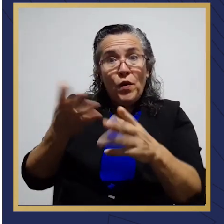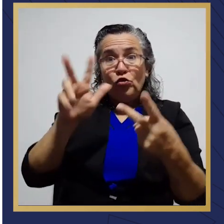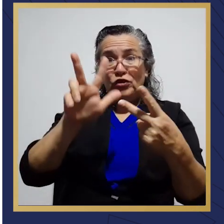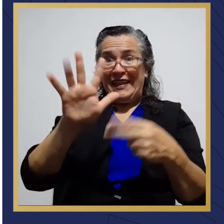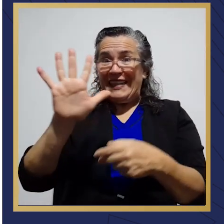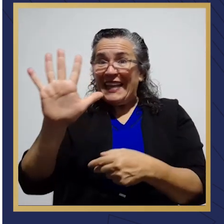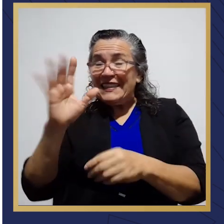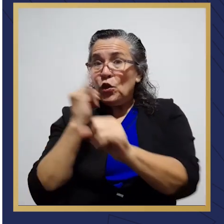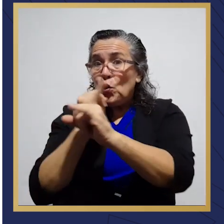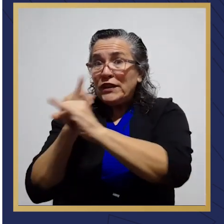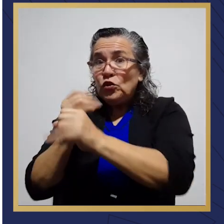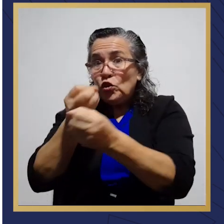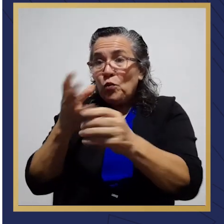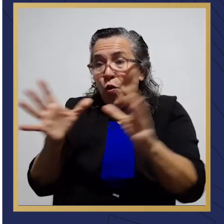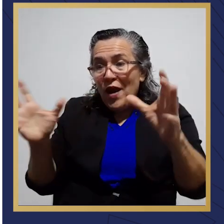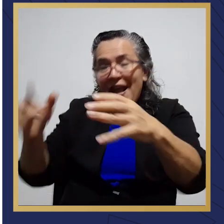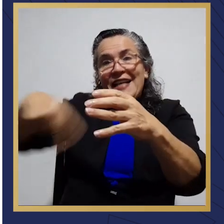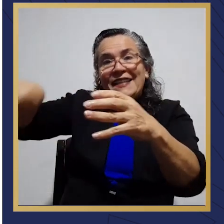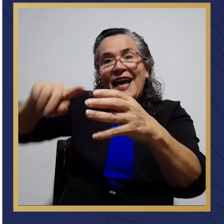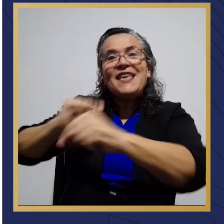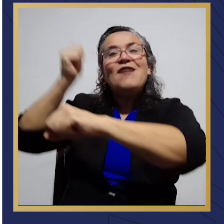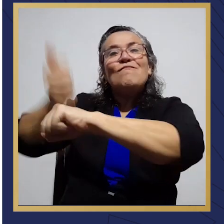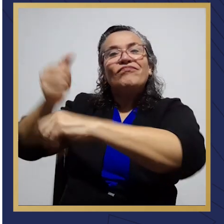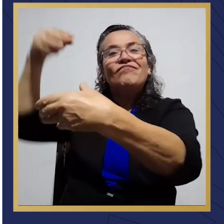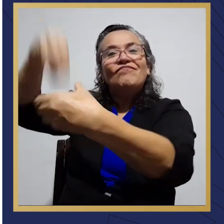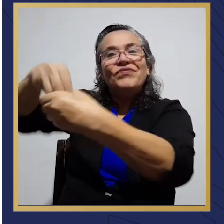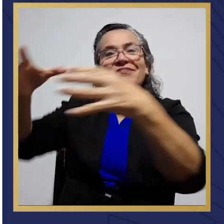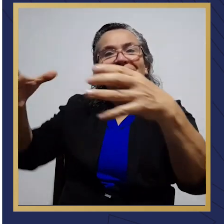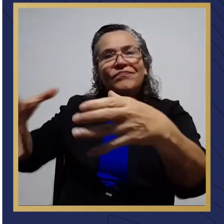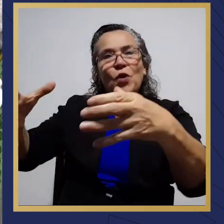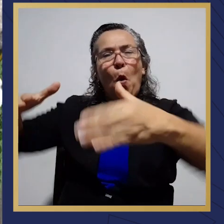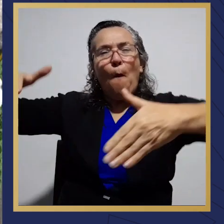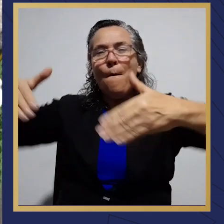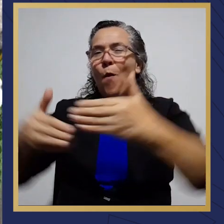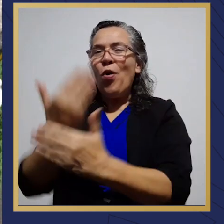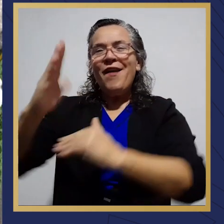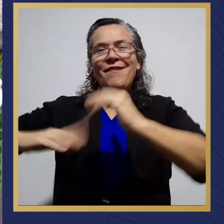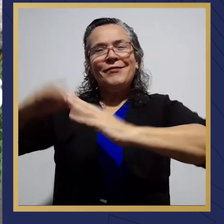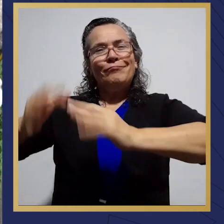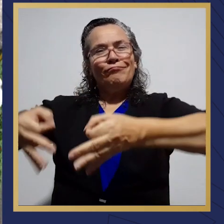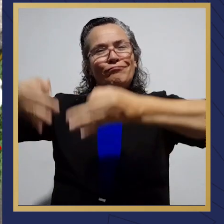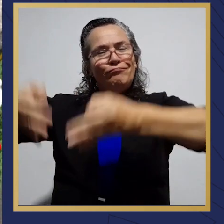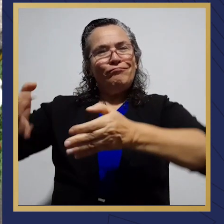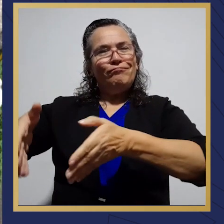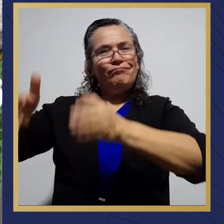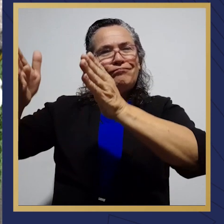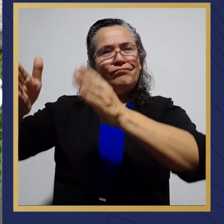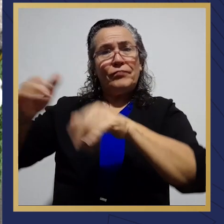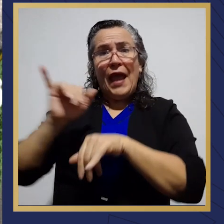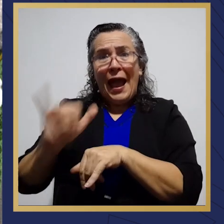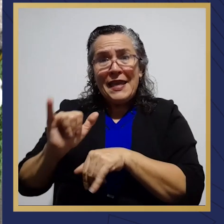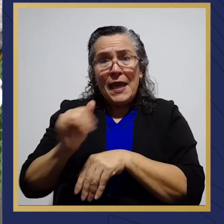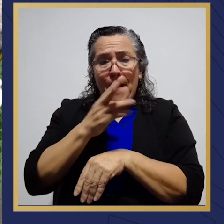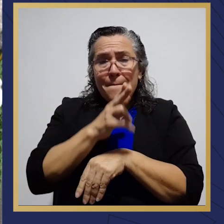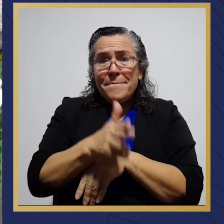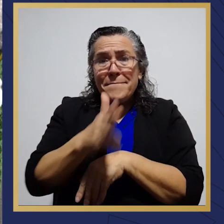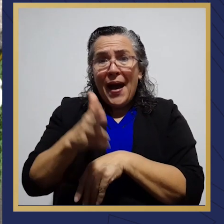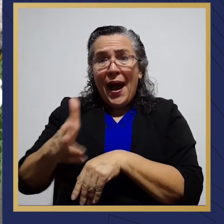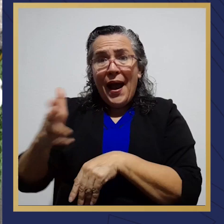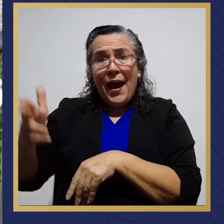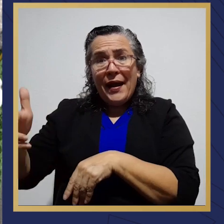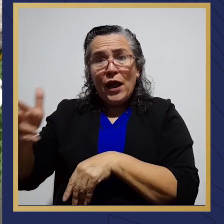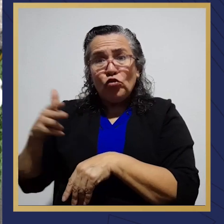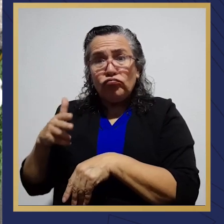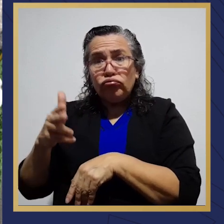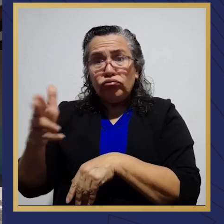instituciones públicas se instalarán en estas modernas instalaciones. Contarán con más de mil